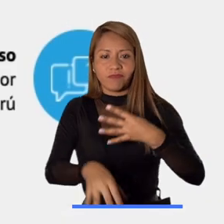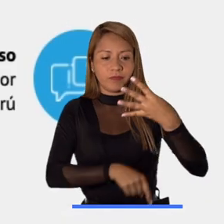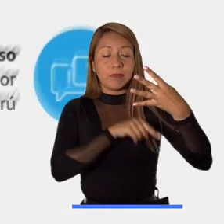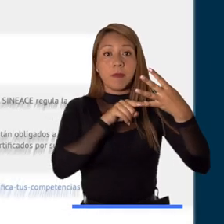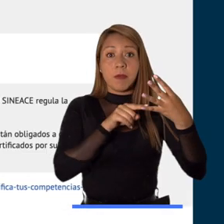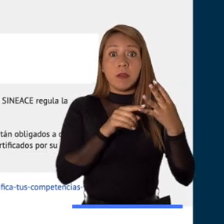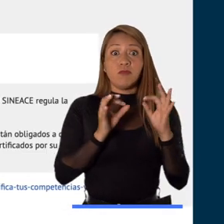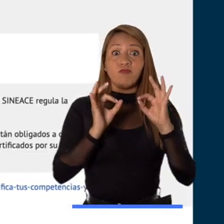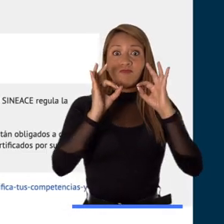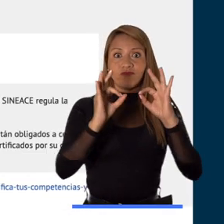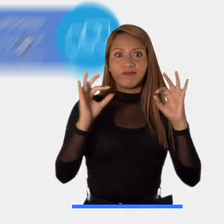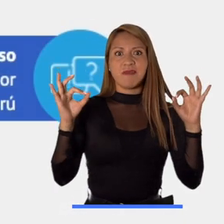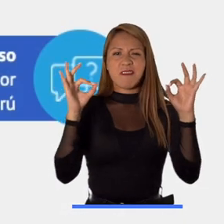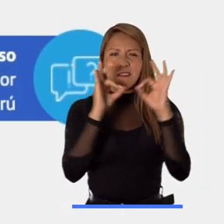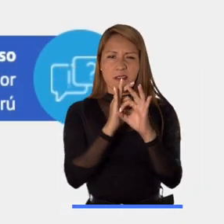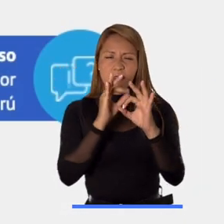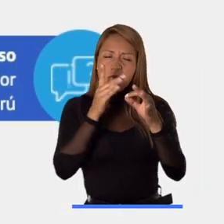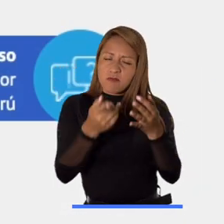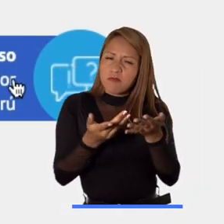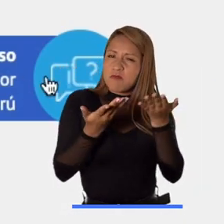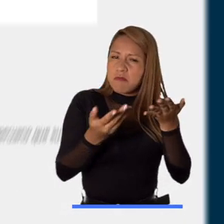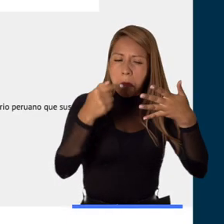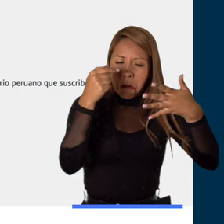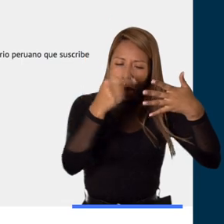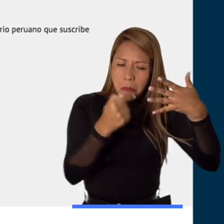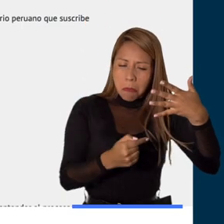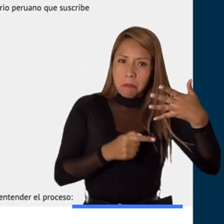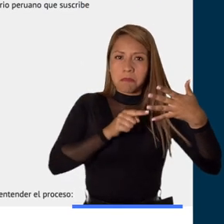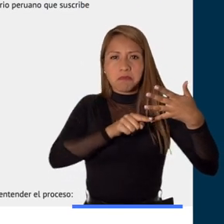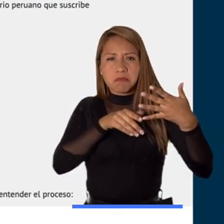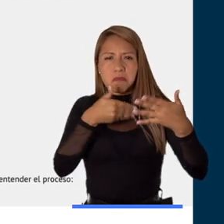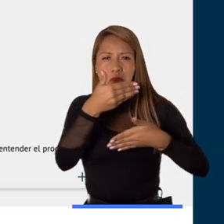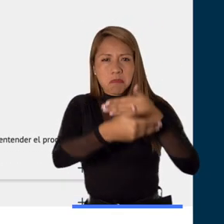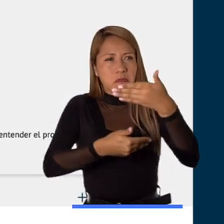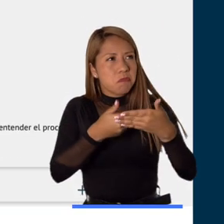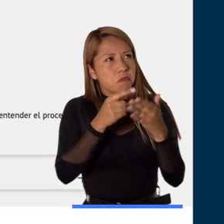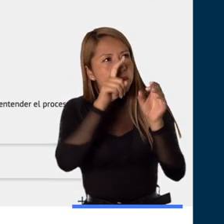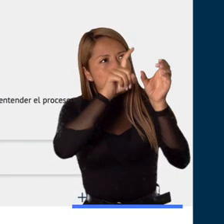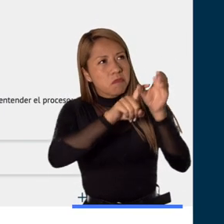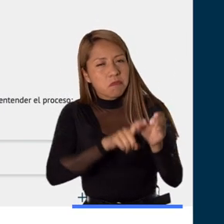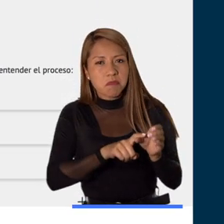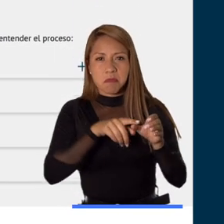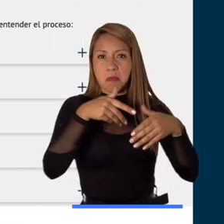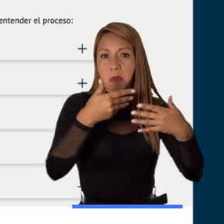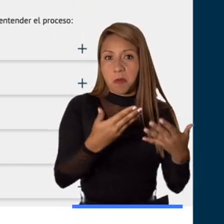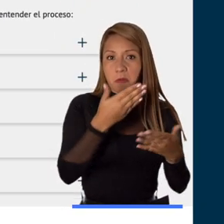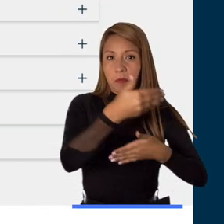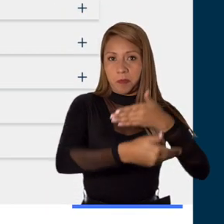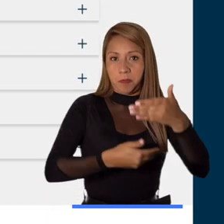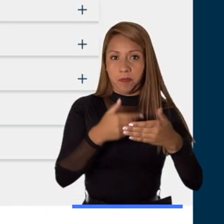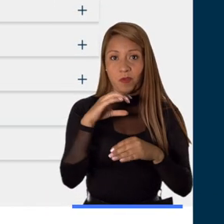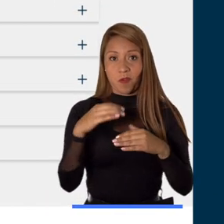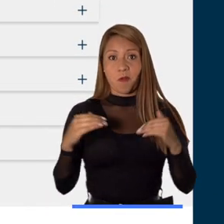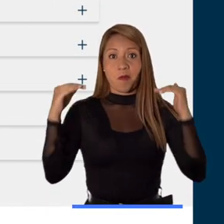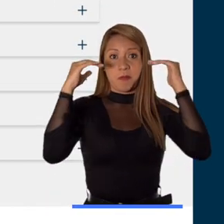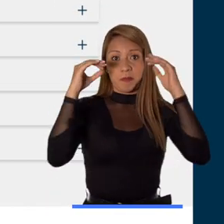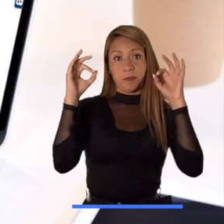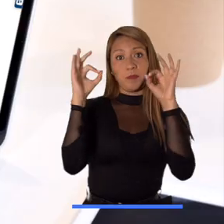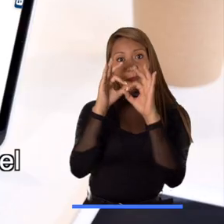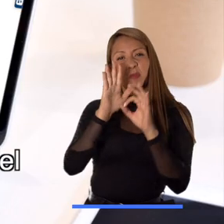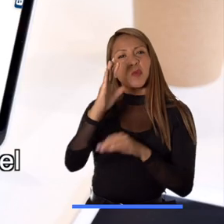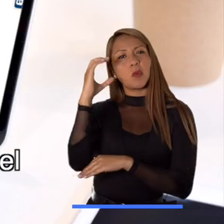aseguramiento de la calidad y elementos a tener en cuenta para iniciar el proceso de convalidación de títulos de educación superior en Colombia.